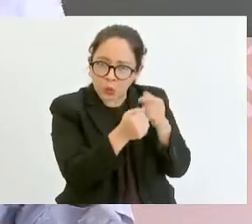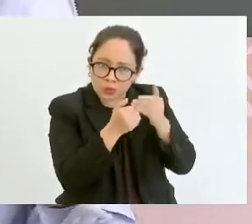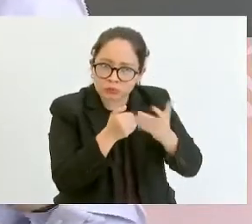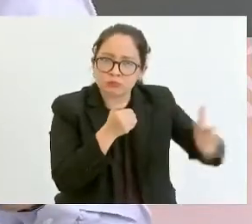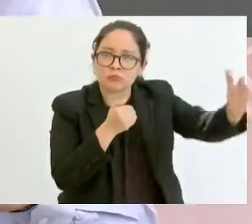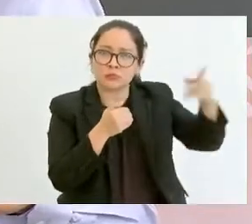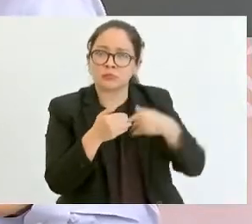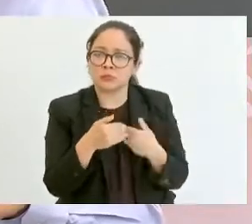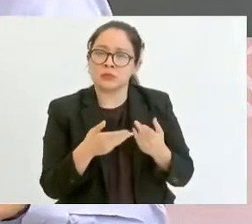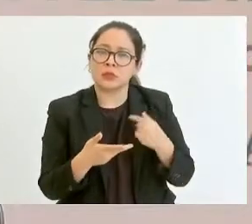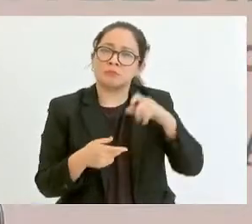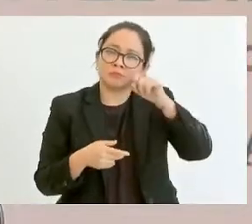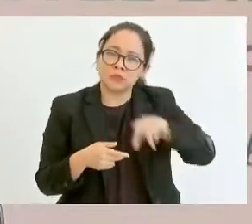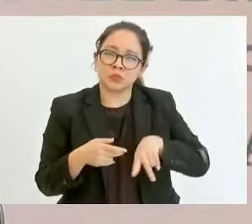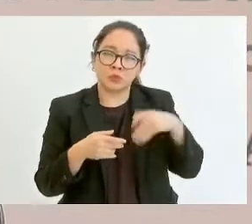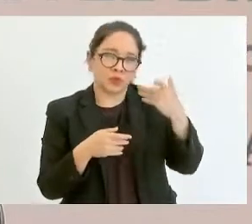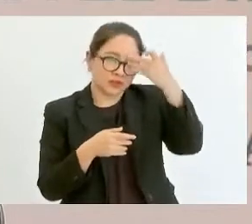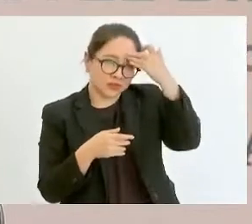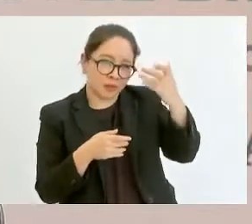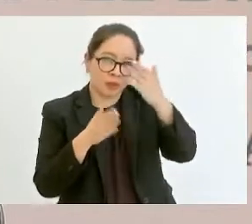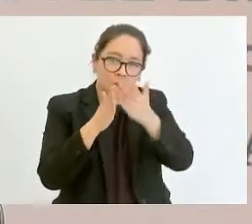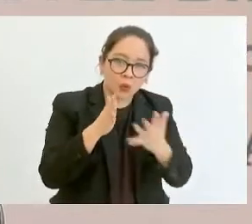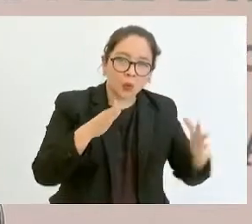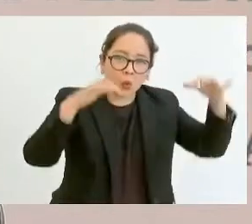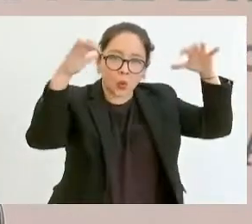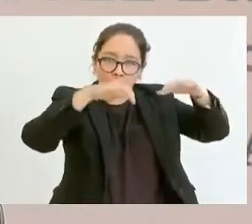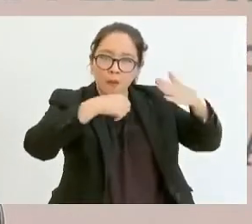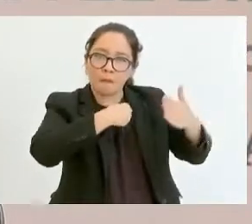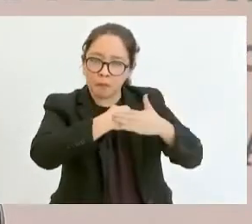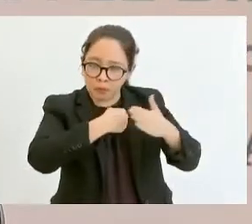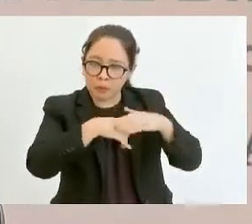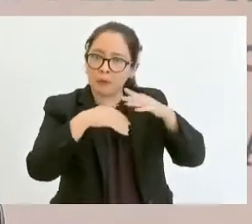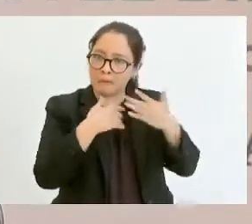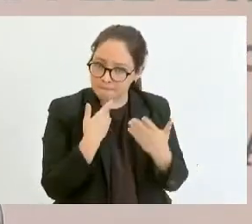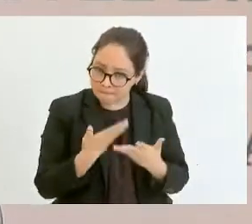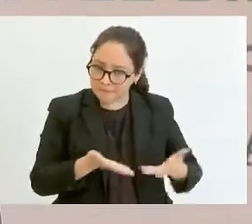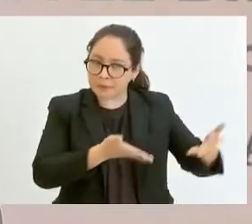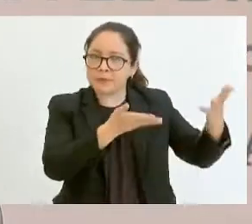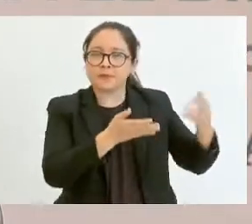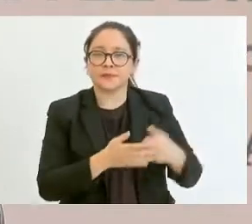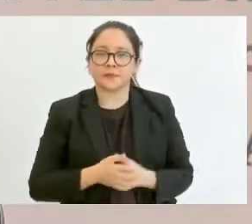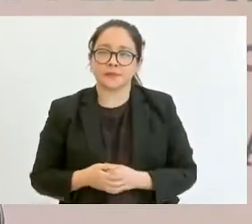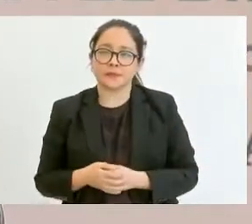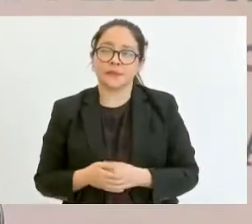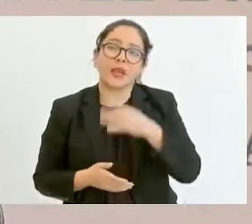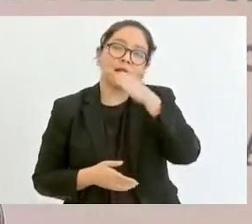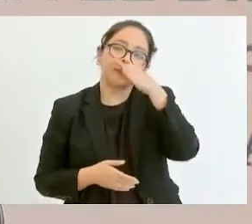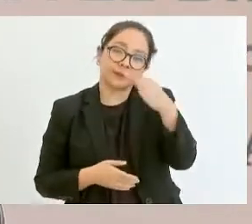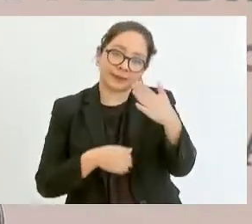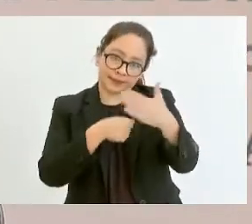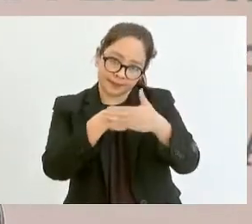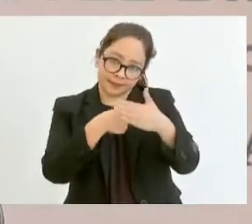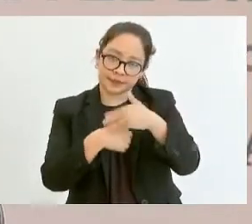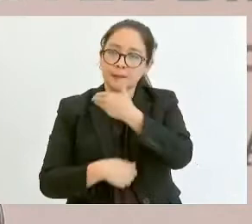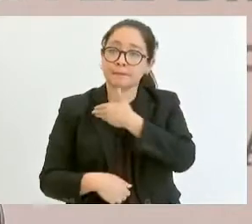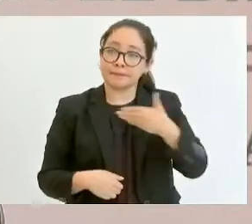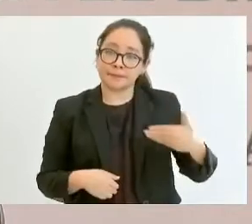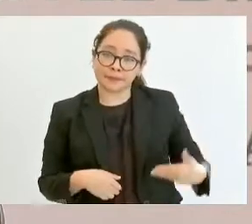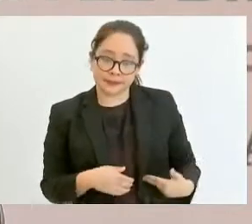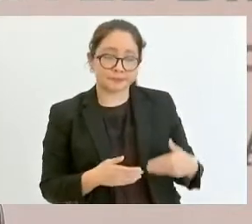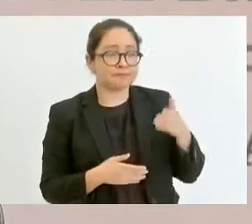establecido en la mayor parte del país. Y quiero decirle, presidente, como usted lo ha